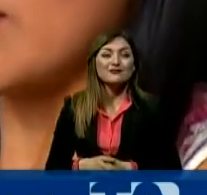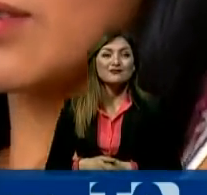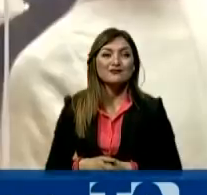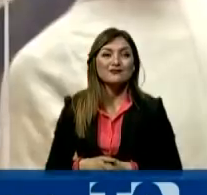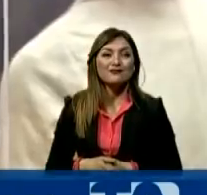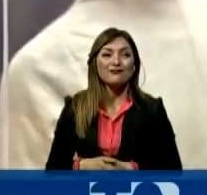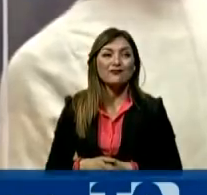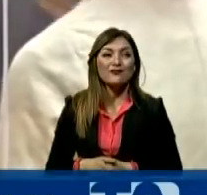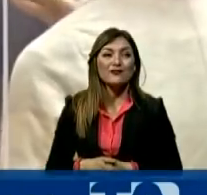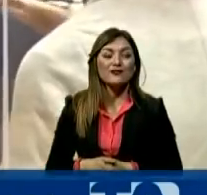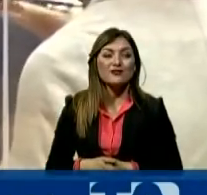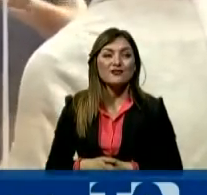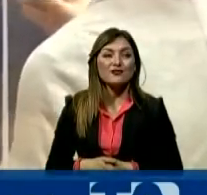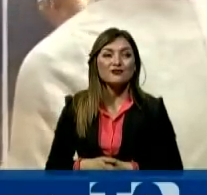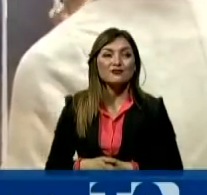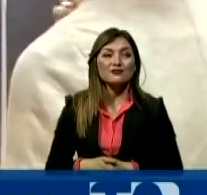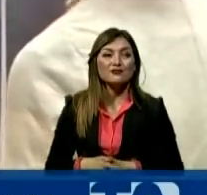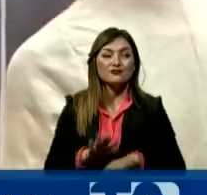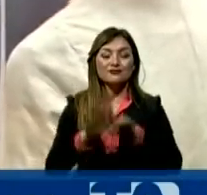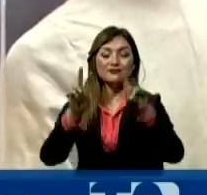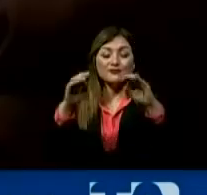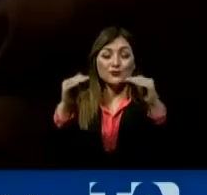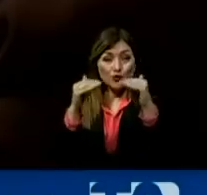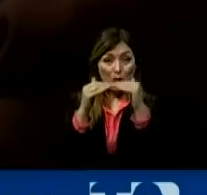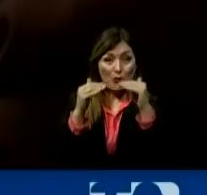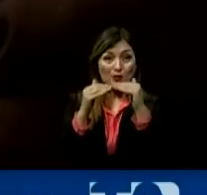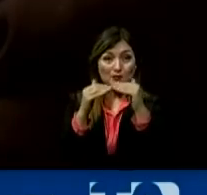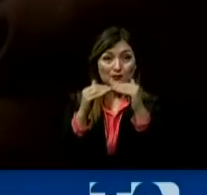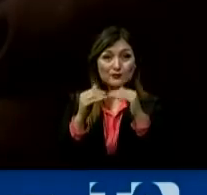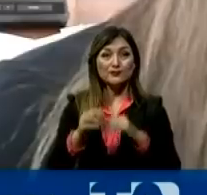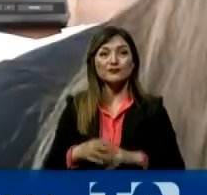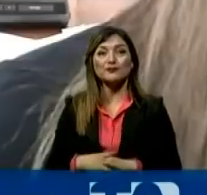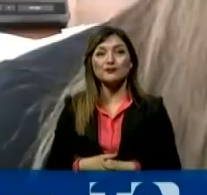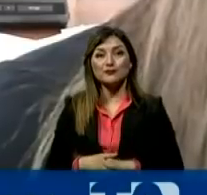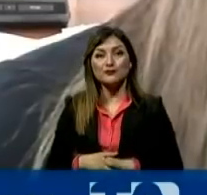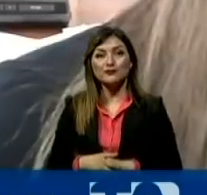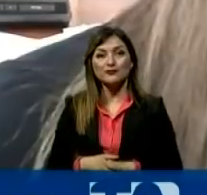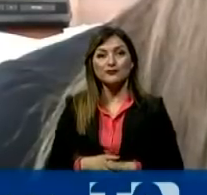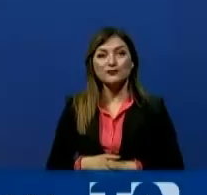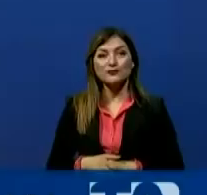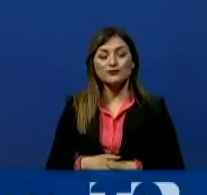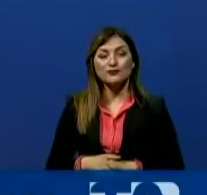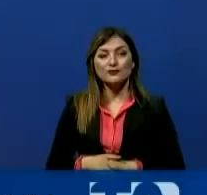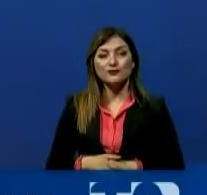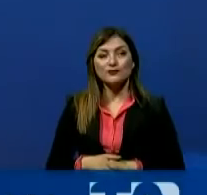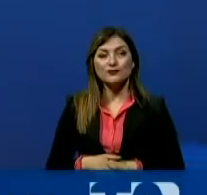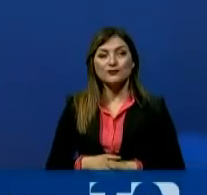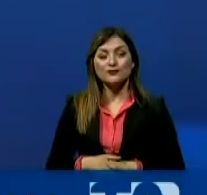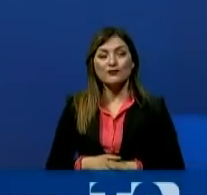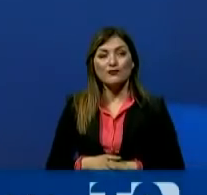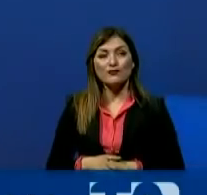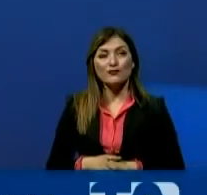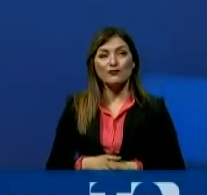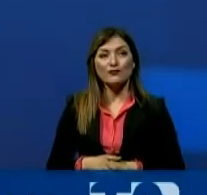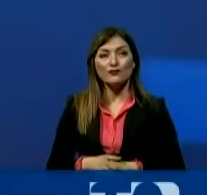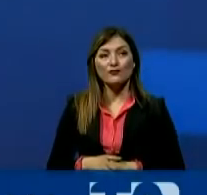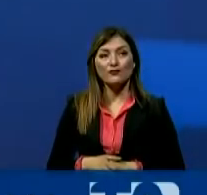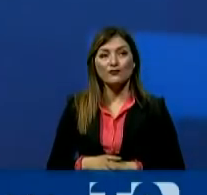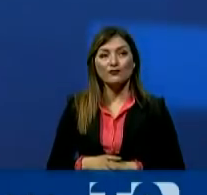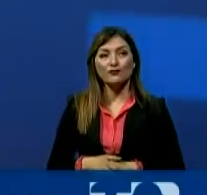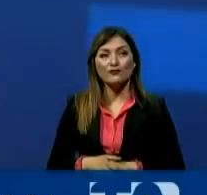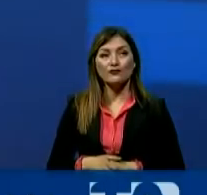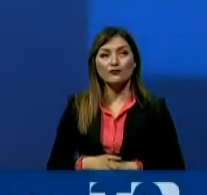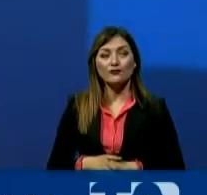Cuando se trata de la democracia, sí, me permito yo